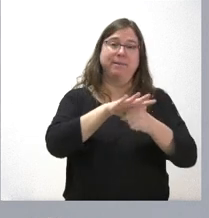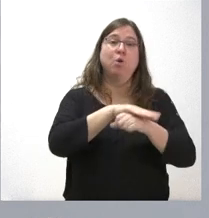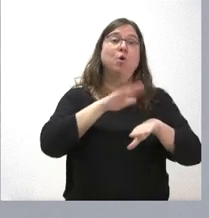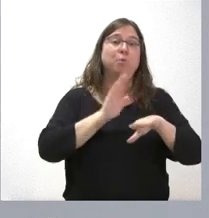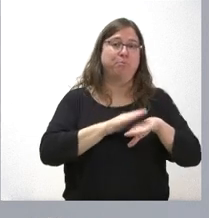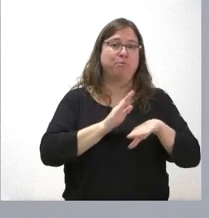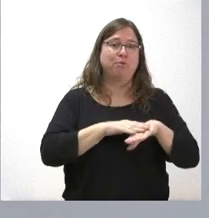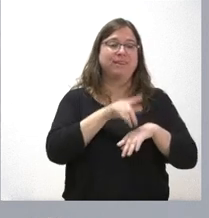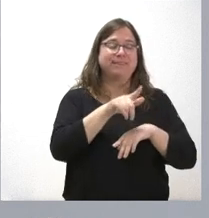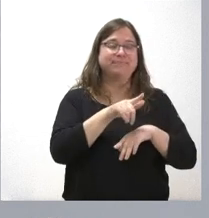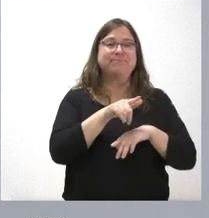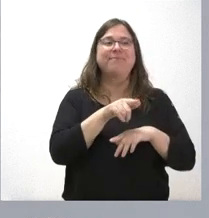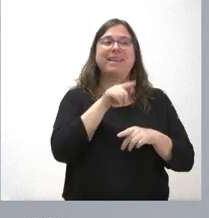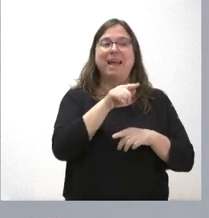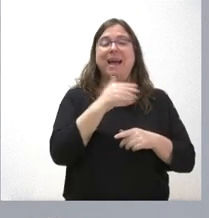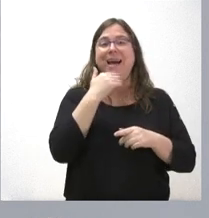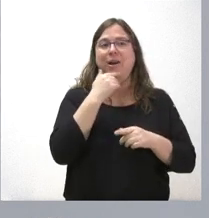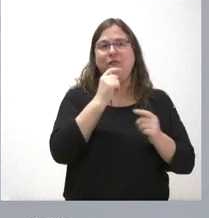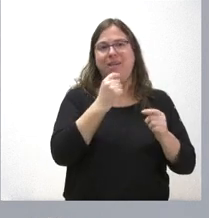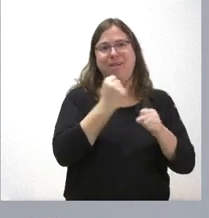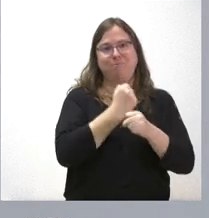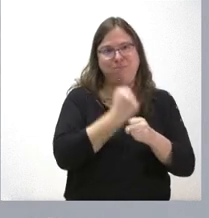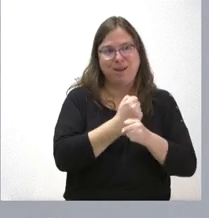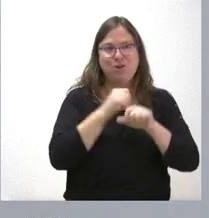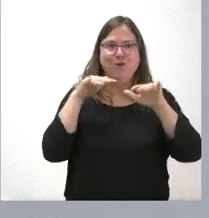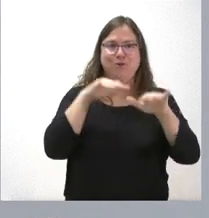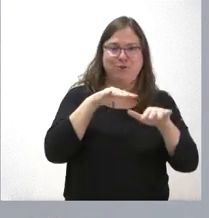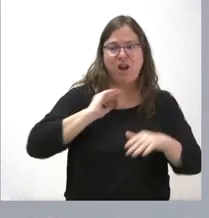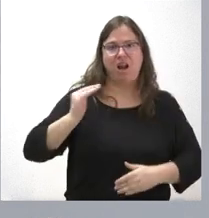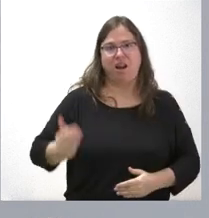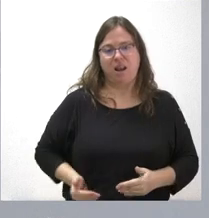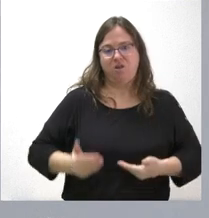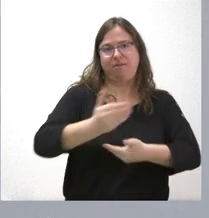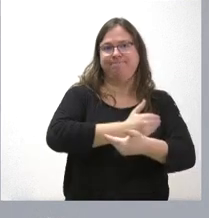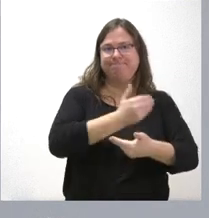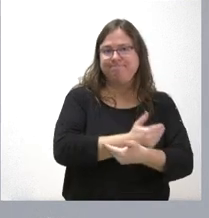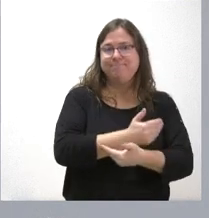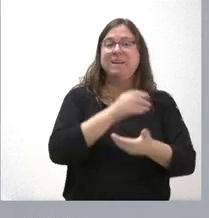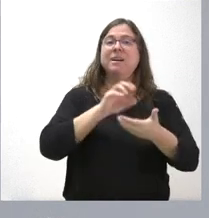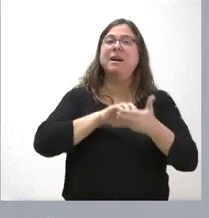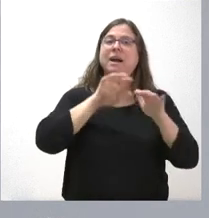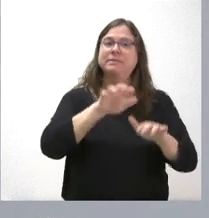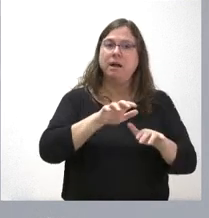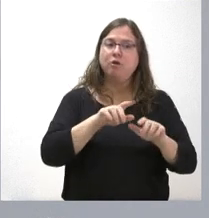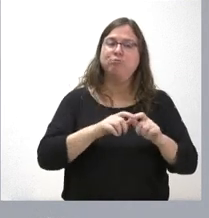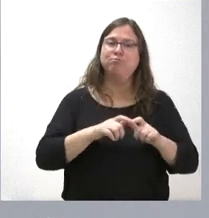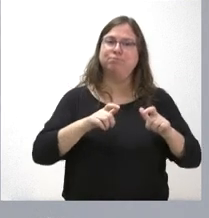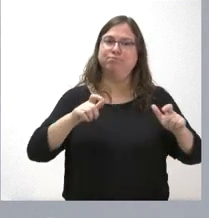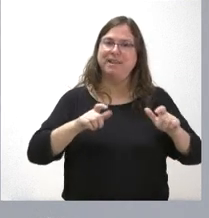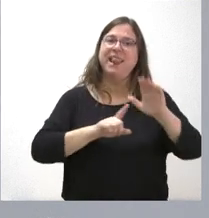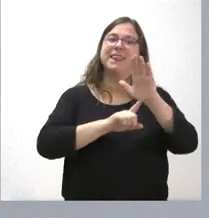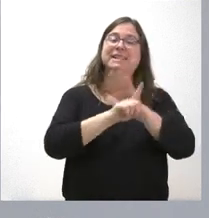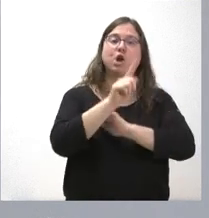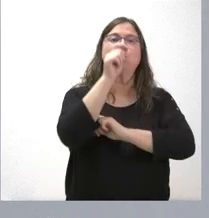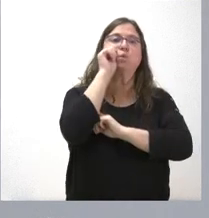verdad que esta es una actividad que genera empleo que genera riqueza Castilla y León tienen una cierta capacidad de crecimiento en el ámbito del desarrollo